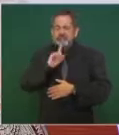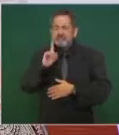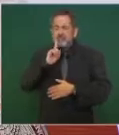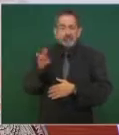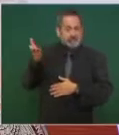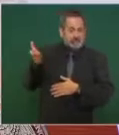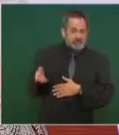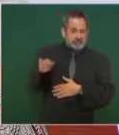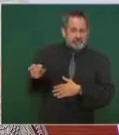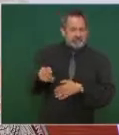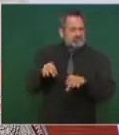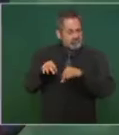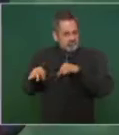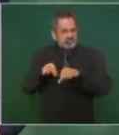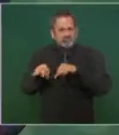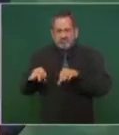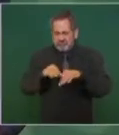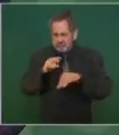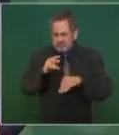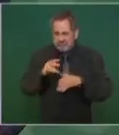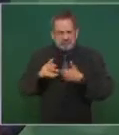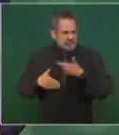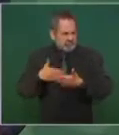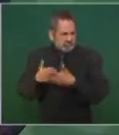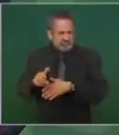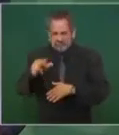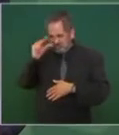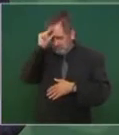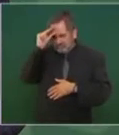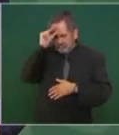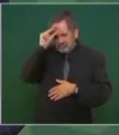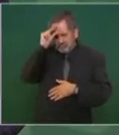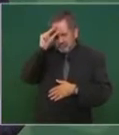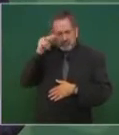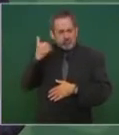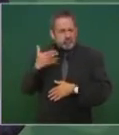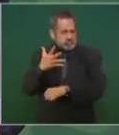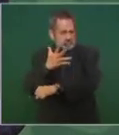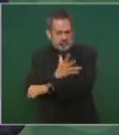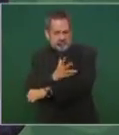trabajadora, inteligente y honesta.